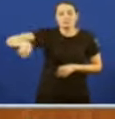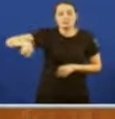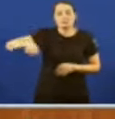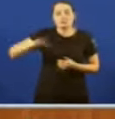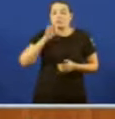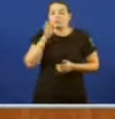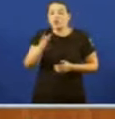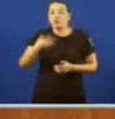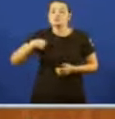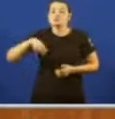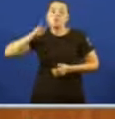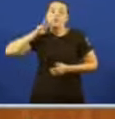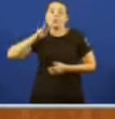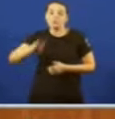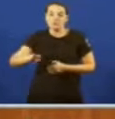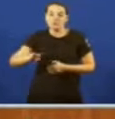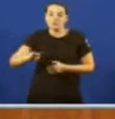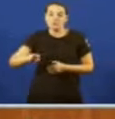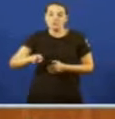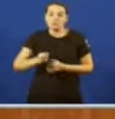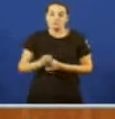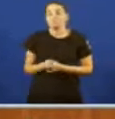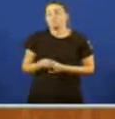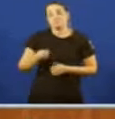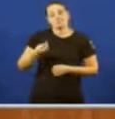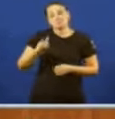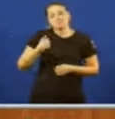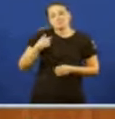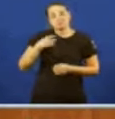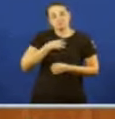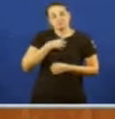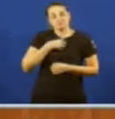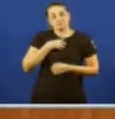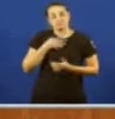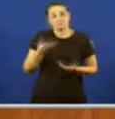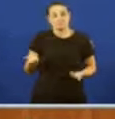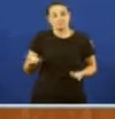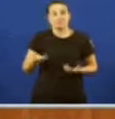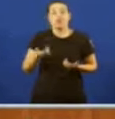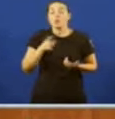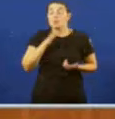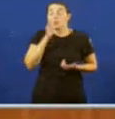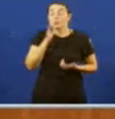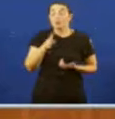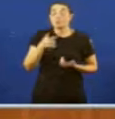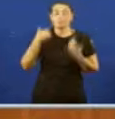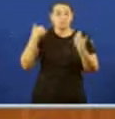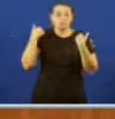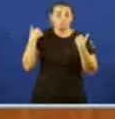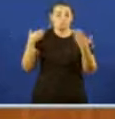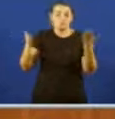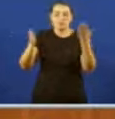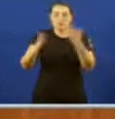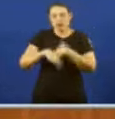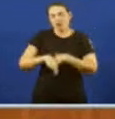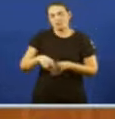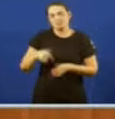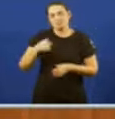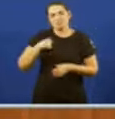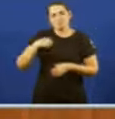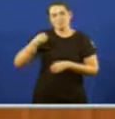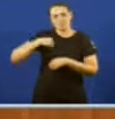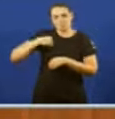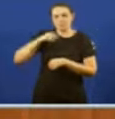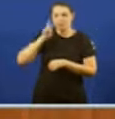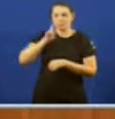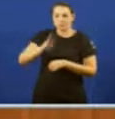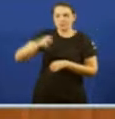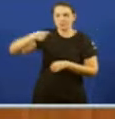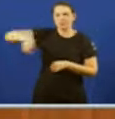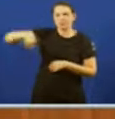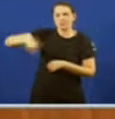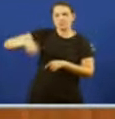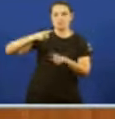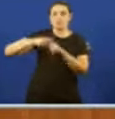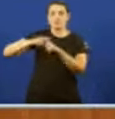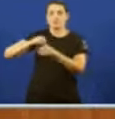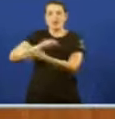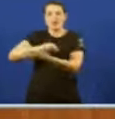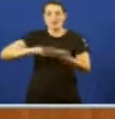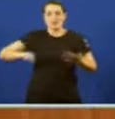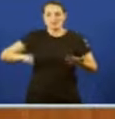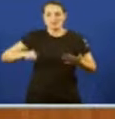fachada De cartón Pedra De Bonxestor Agora ben A incompetencia E o abandono Da xunta de Galicia Non foi só Da fin de semana